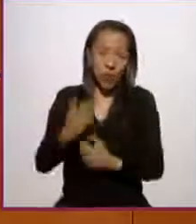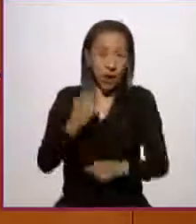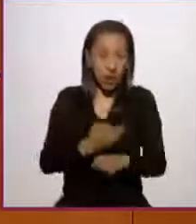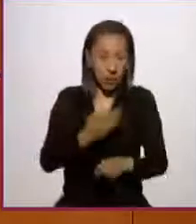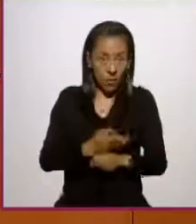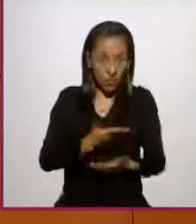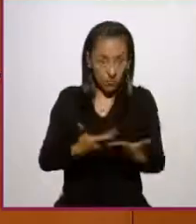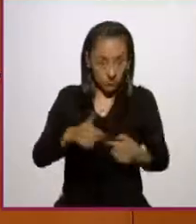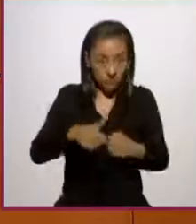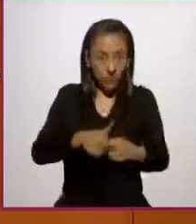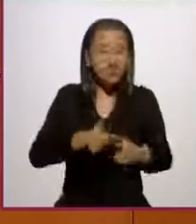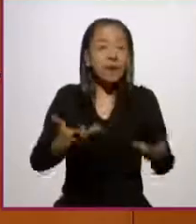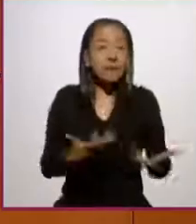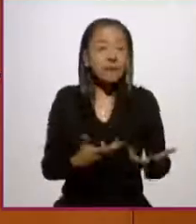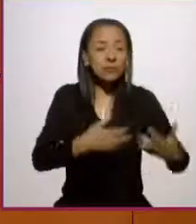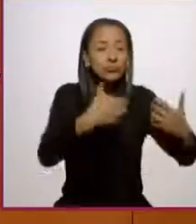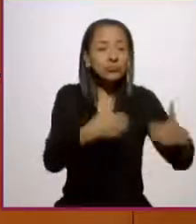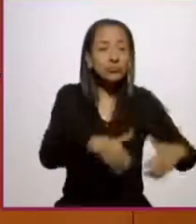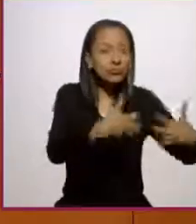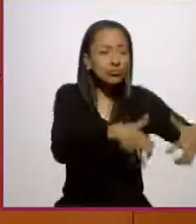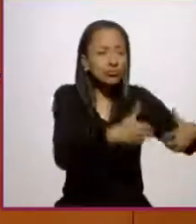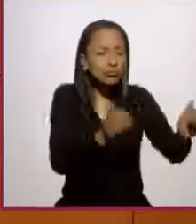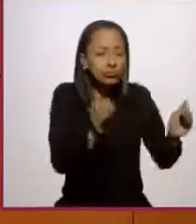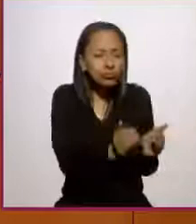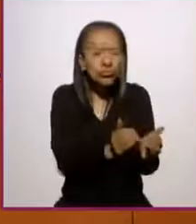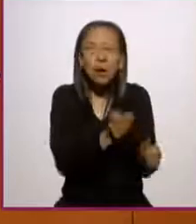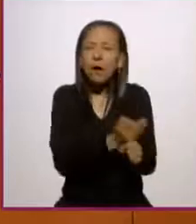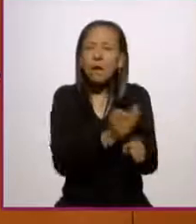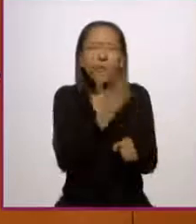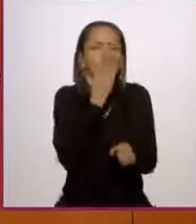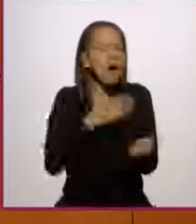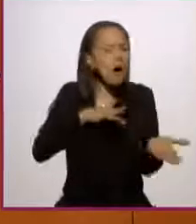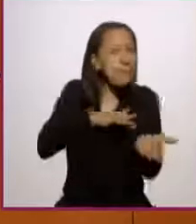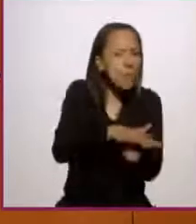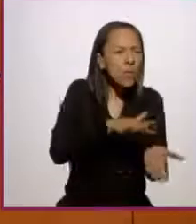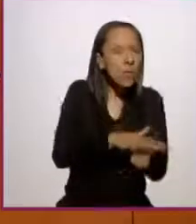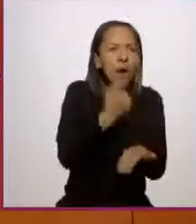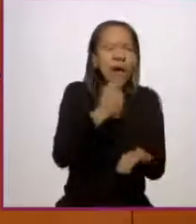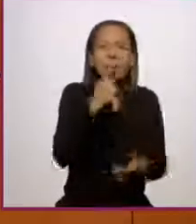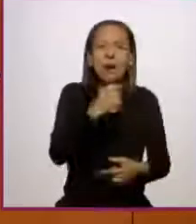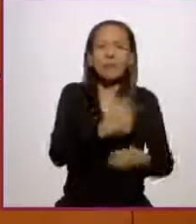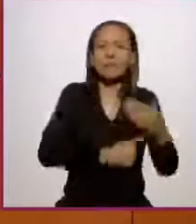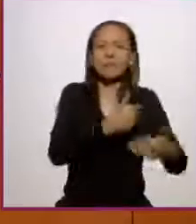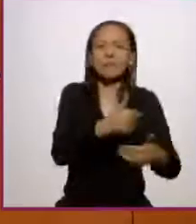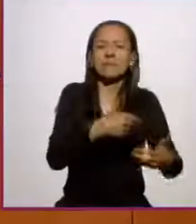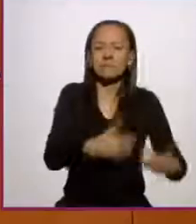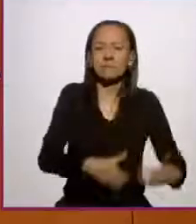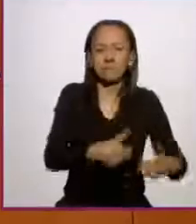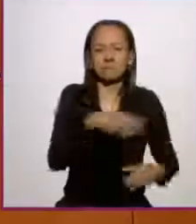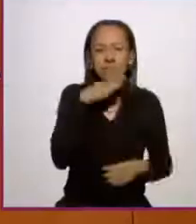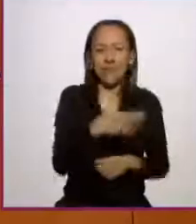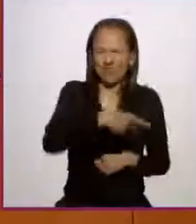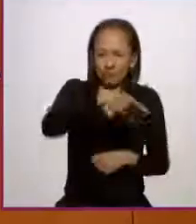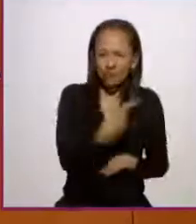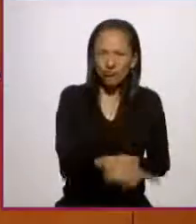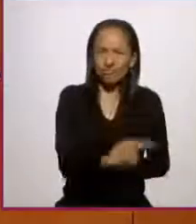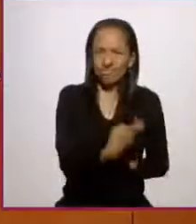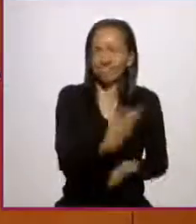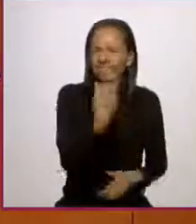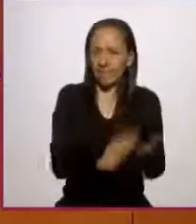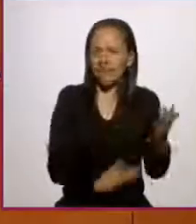rescate de los pequeños productores que hoy no tienen incentivos para producir el maíz nativo y que esto va a fomentar